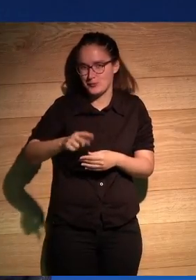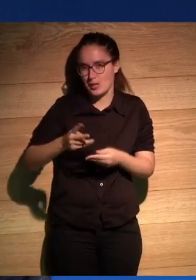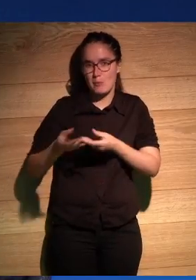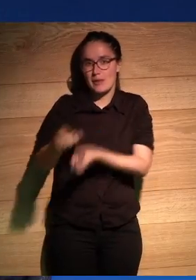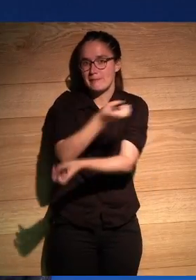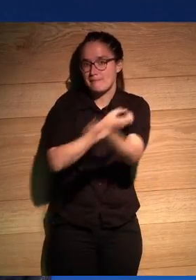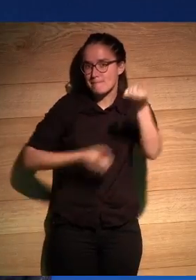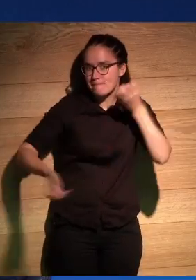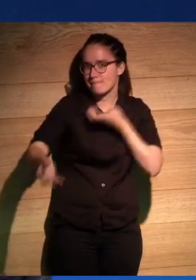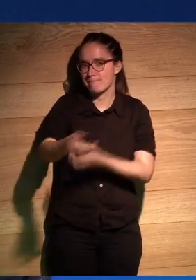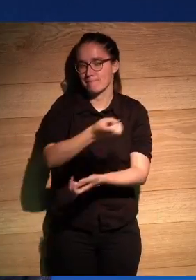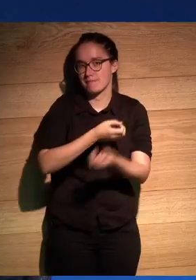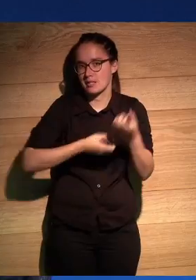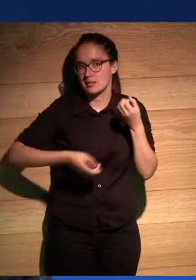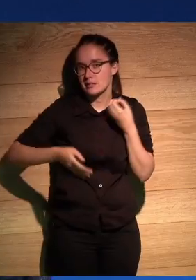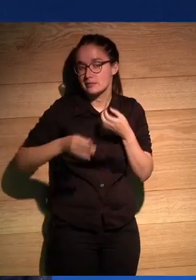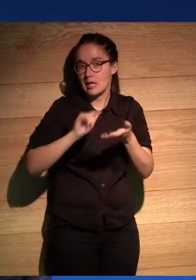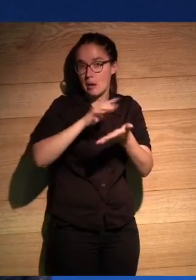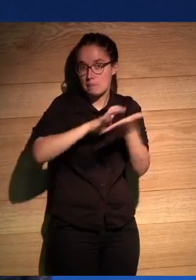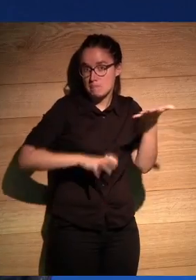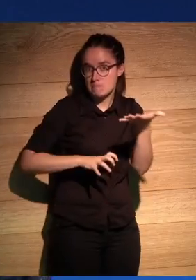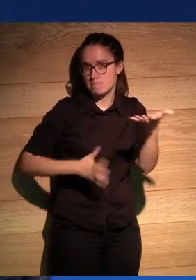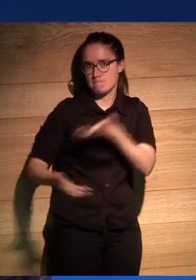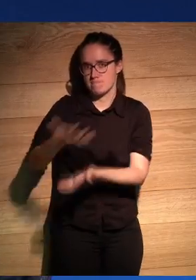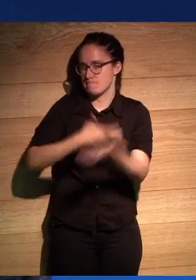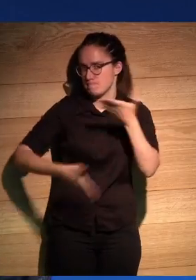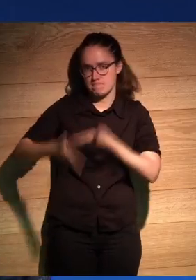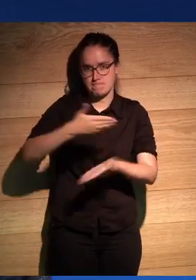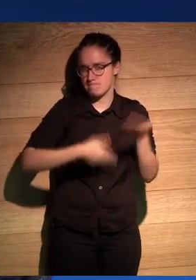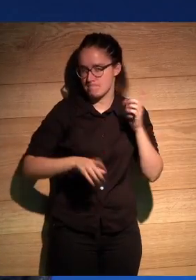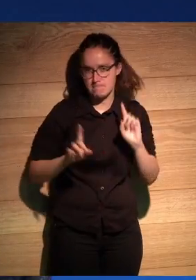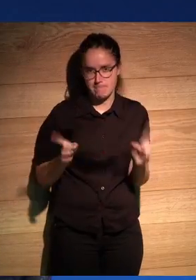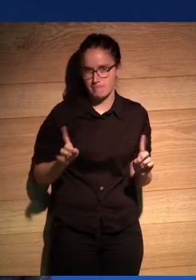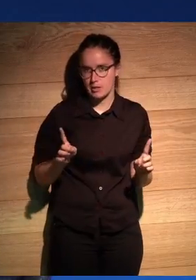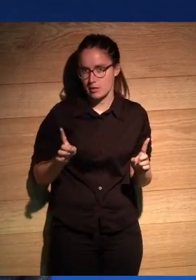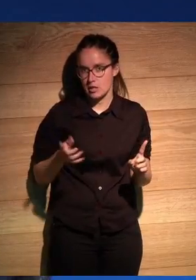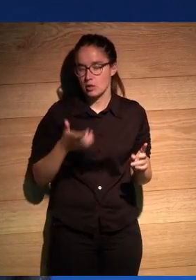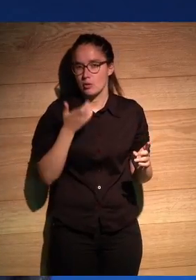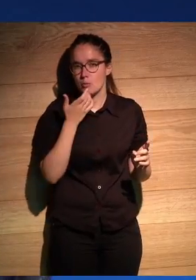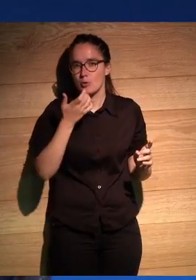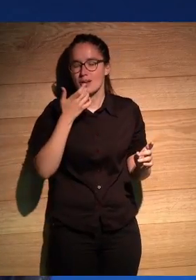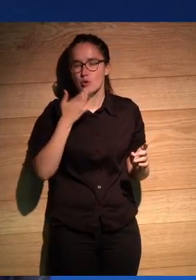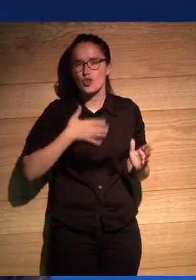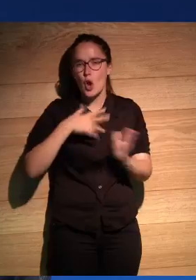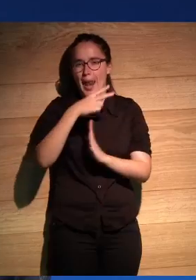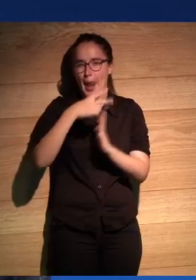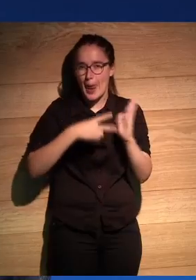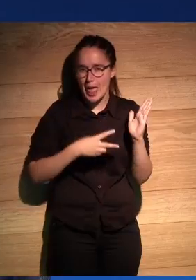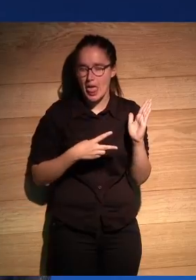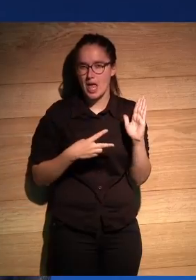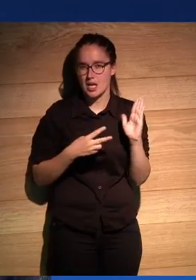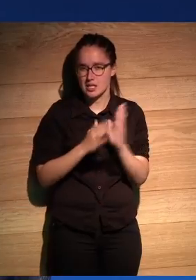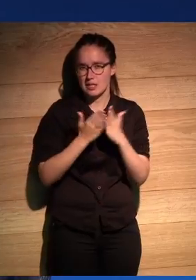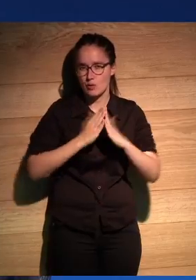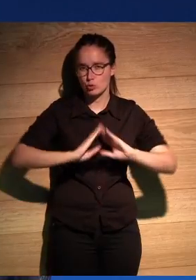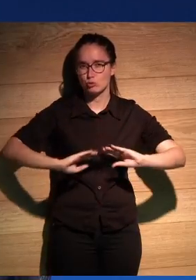intercambio de de manuscritos Lourdes por ejemplo él había leído libros míos yo leí libros de de